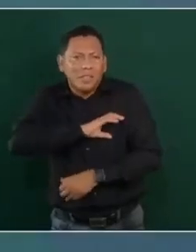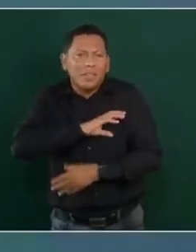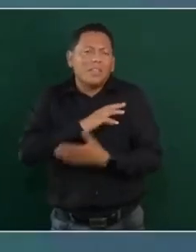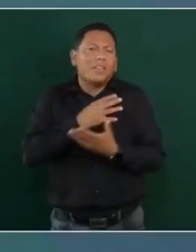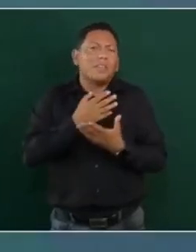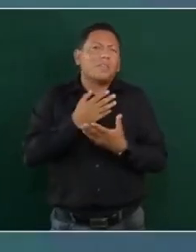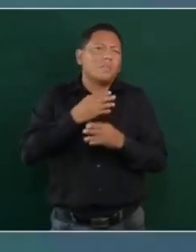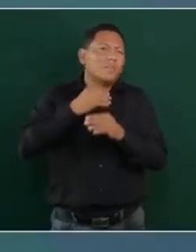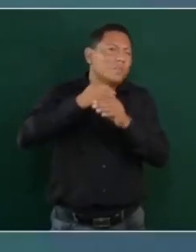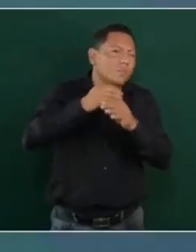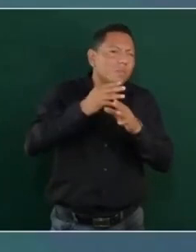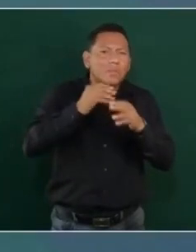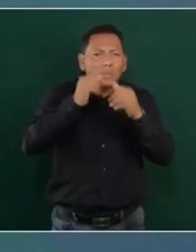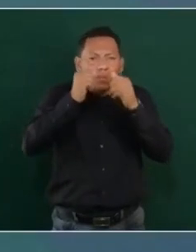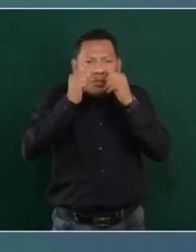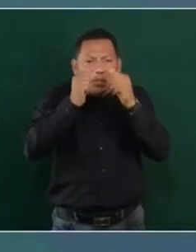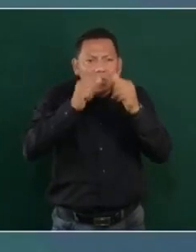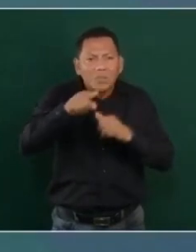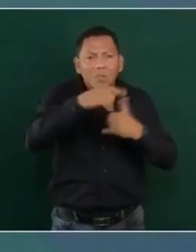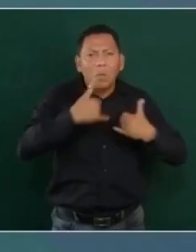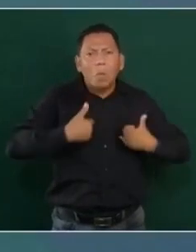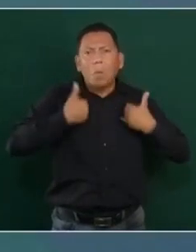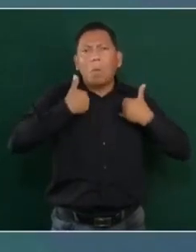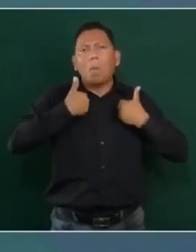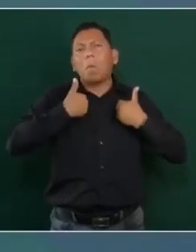de atención a los jóvenes.